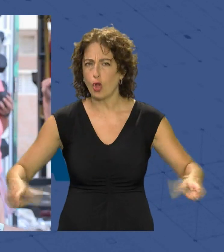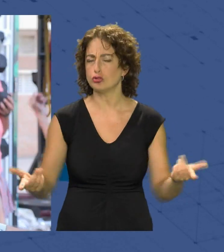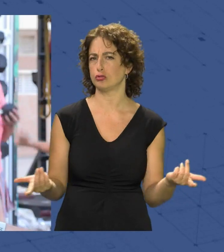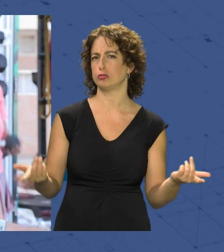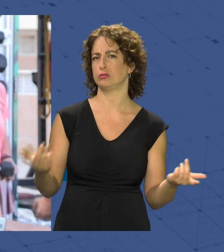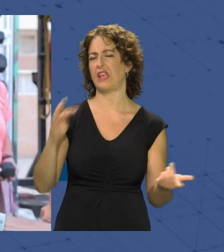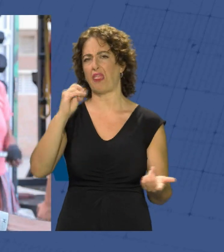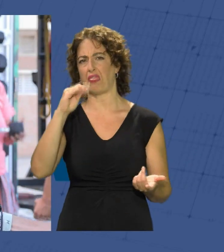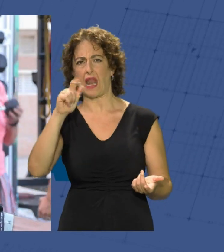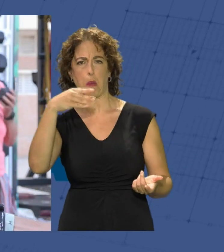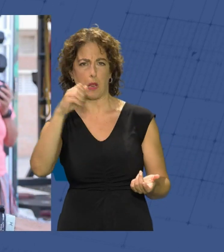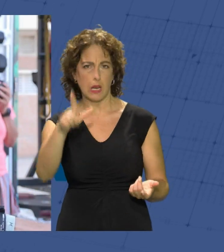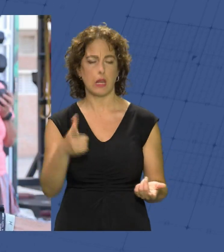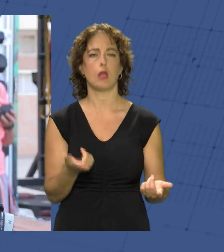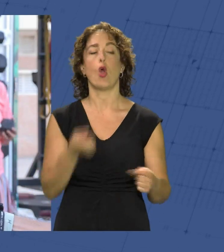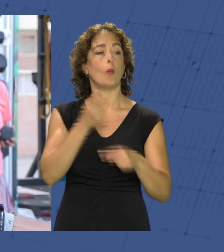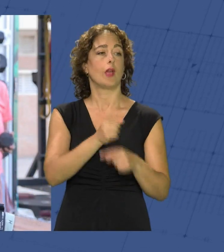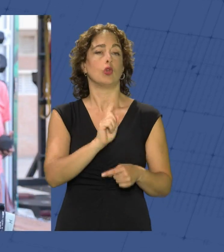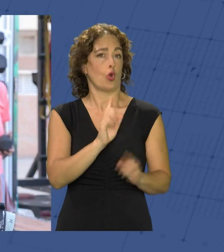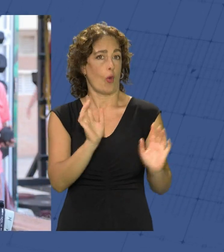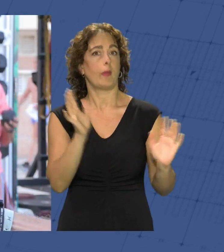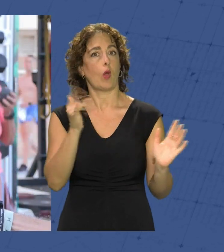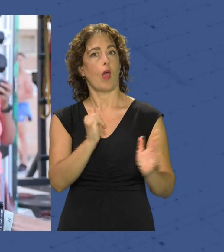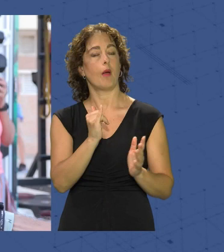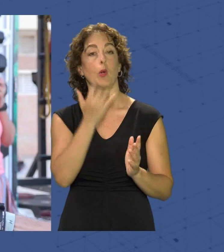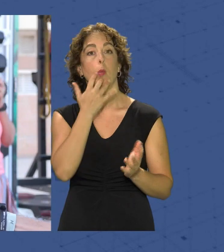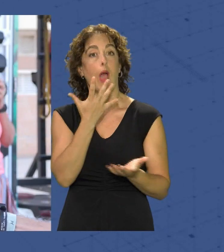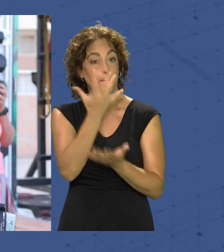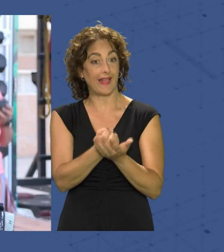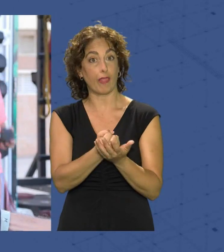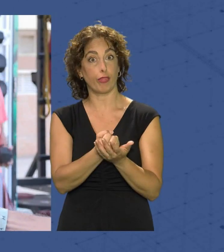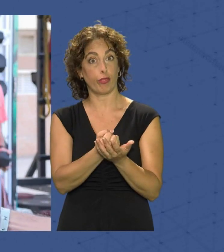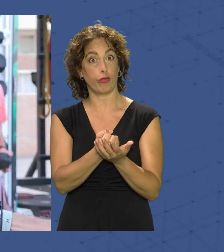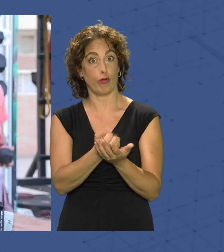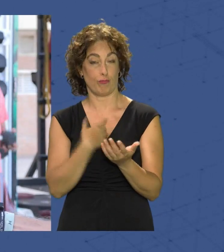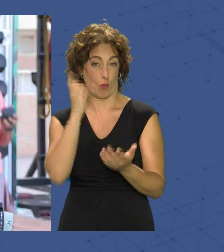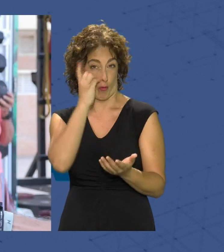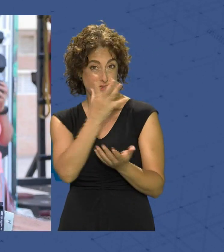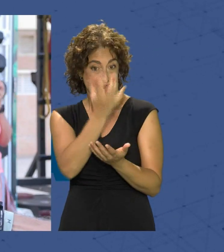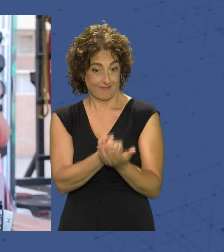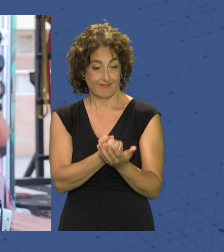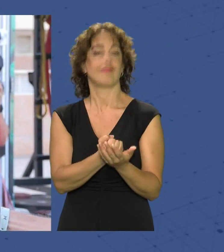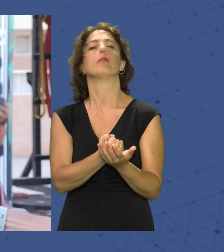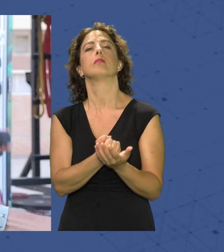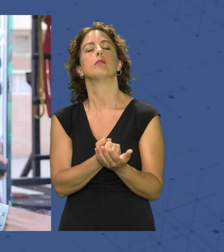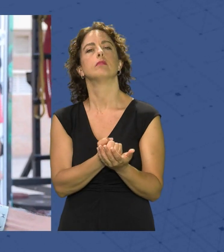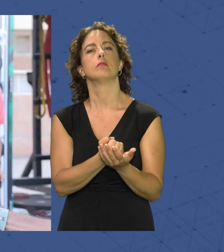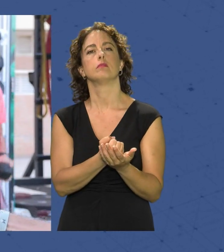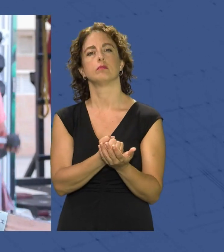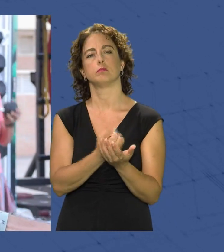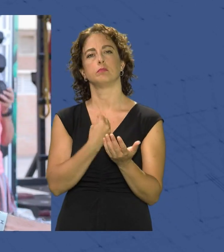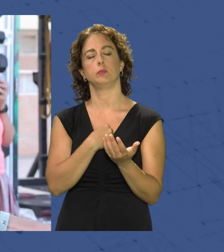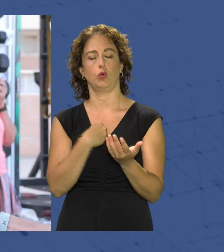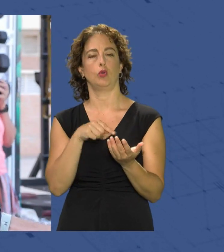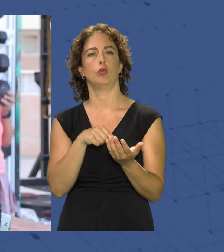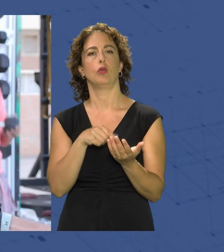No es obligatorio y lo que sí disponemos de la aplicación que se puede descargar desde fenomenofit.es